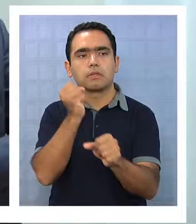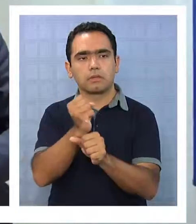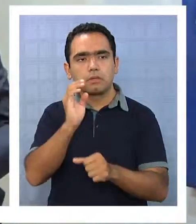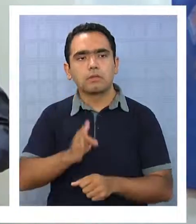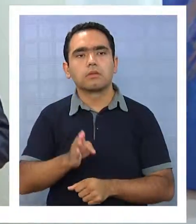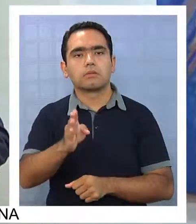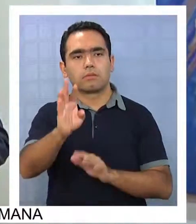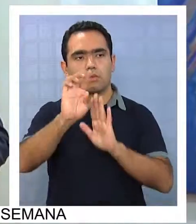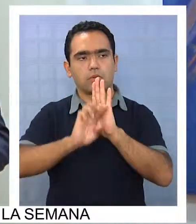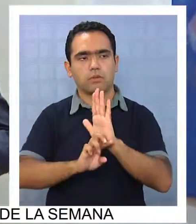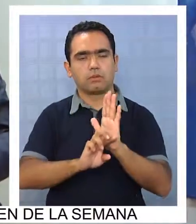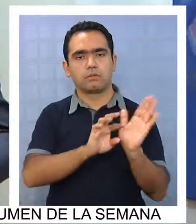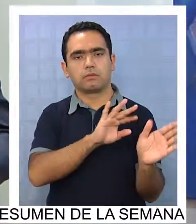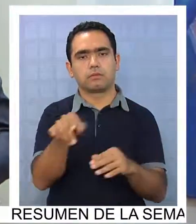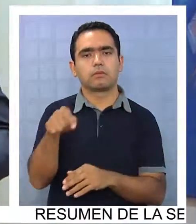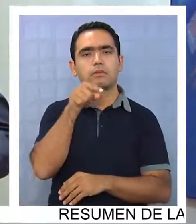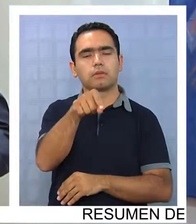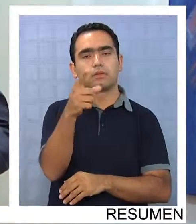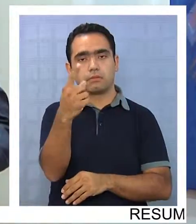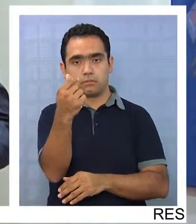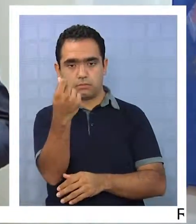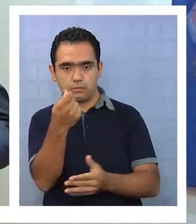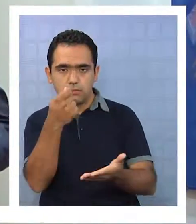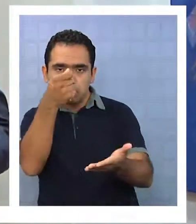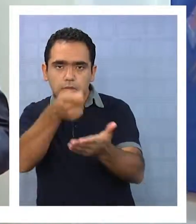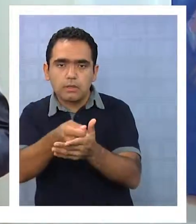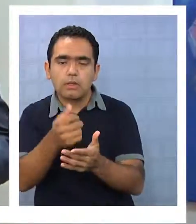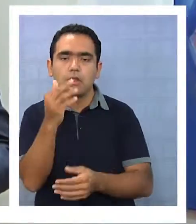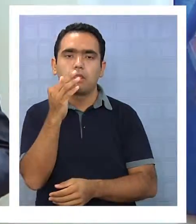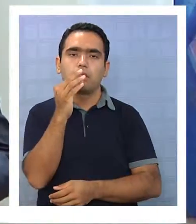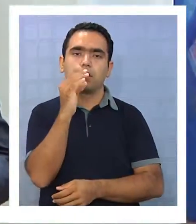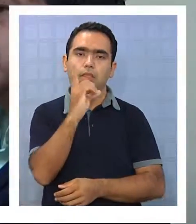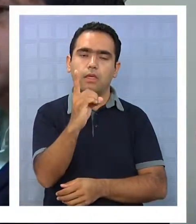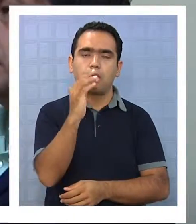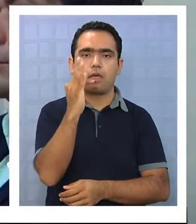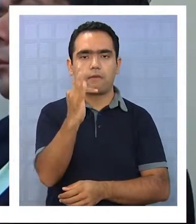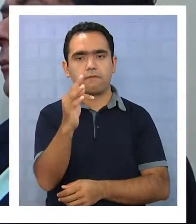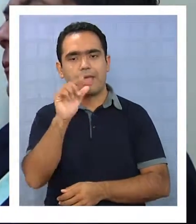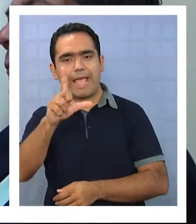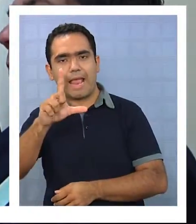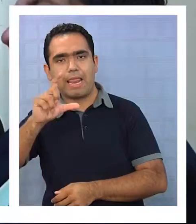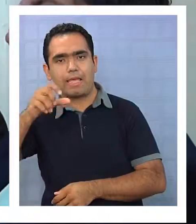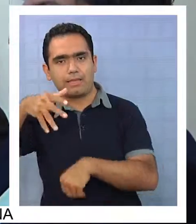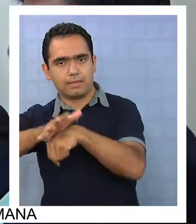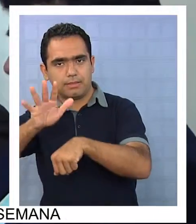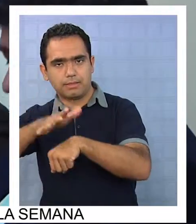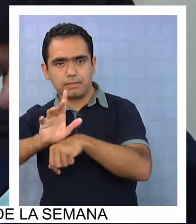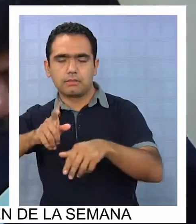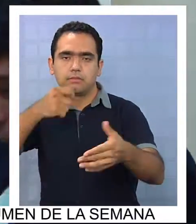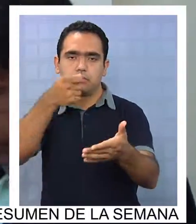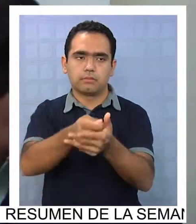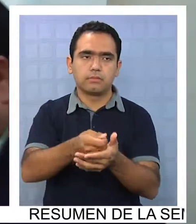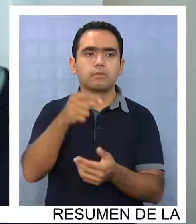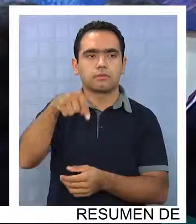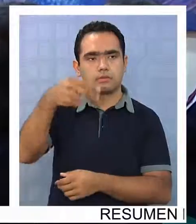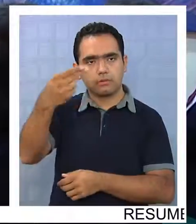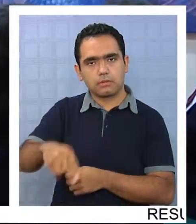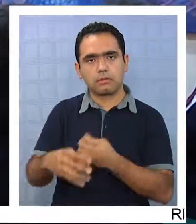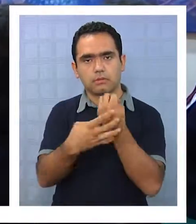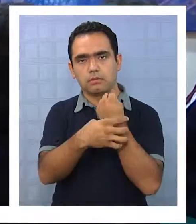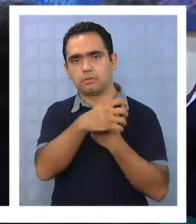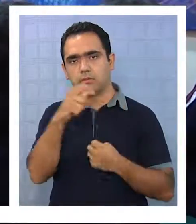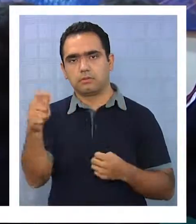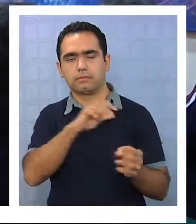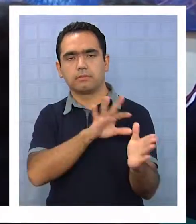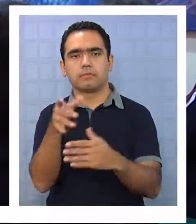la mano en este proyecto. El aporte de recursos del fondo del DFL-15 tiene incidencia en la actividad productiva regional. El